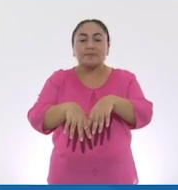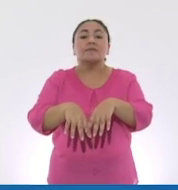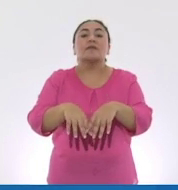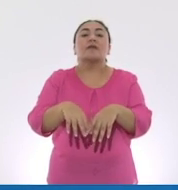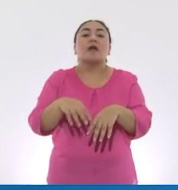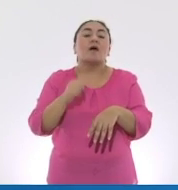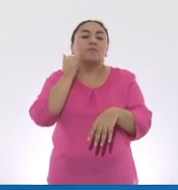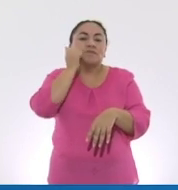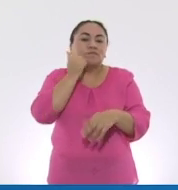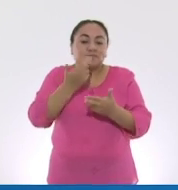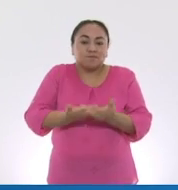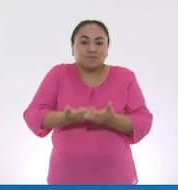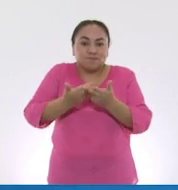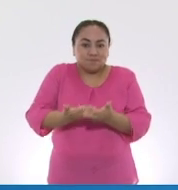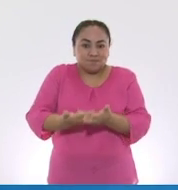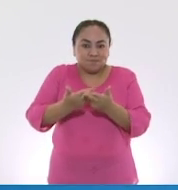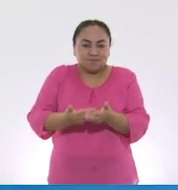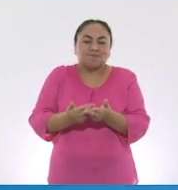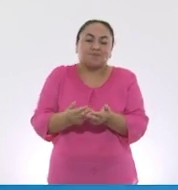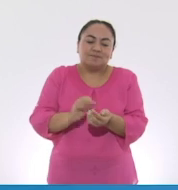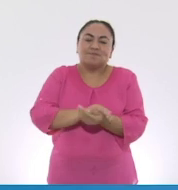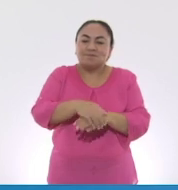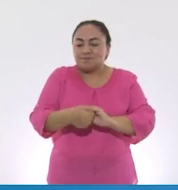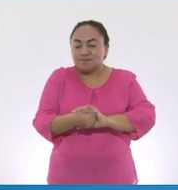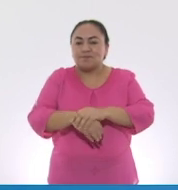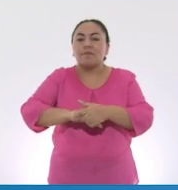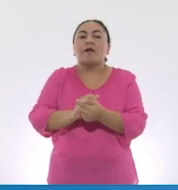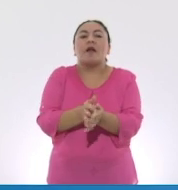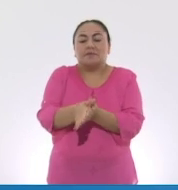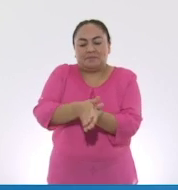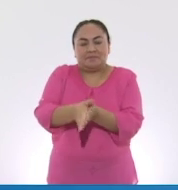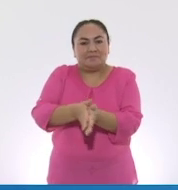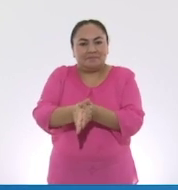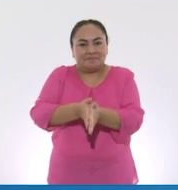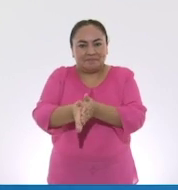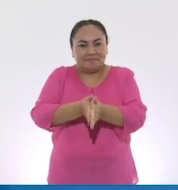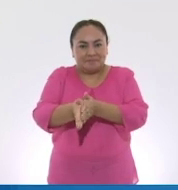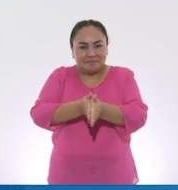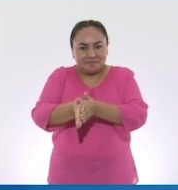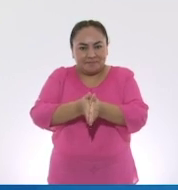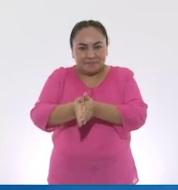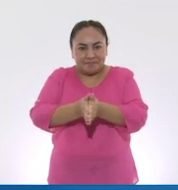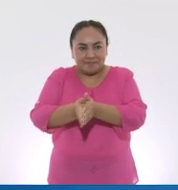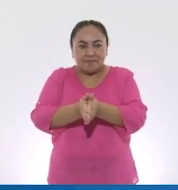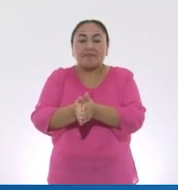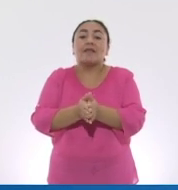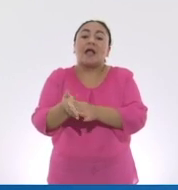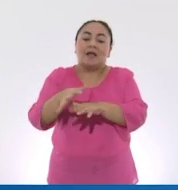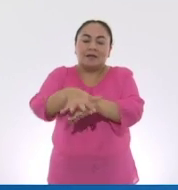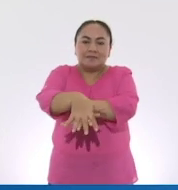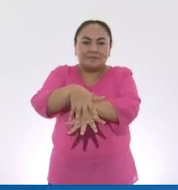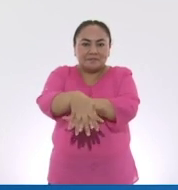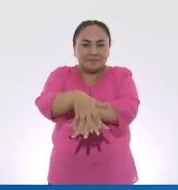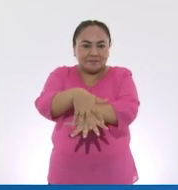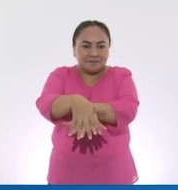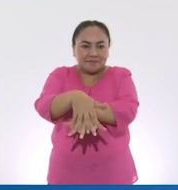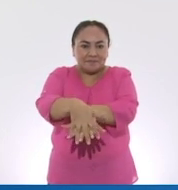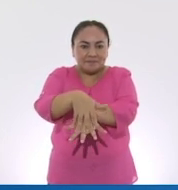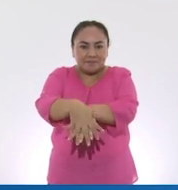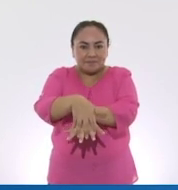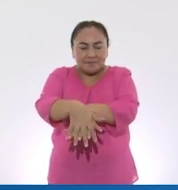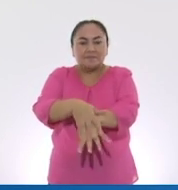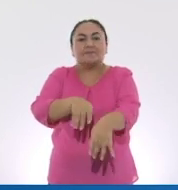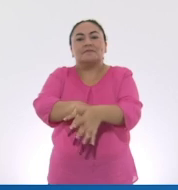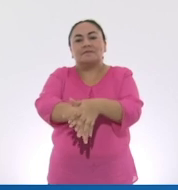Usa suficiente jabón. Frota tus palmas una con la otra. Ahora, frota la palma de una de tus manos contra el